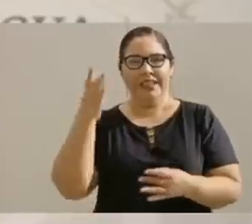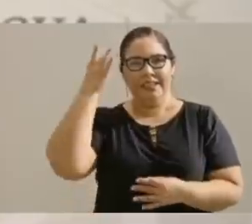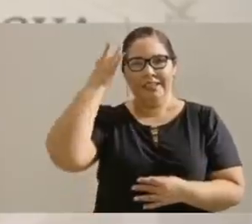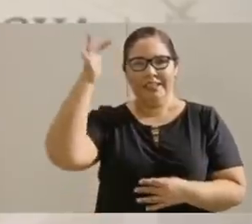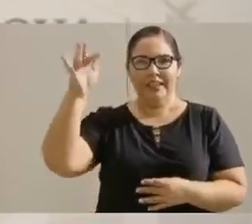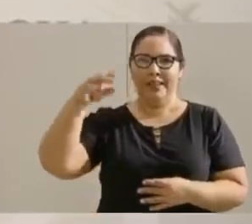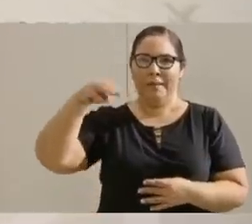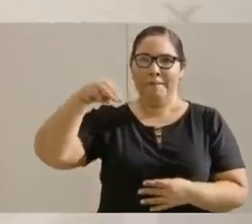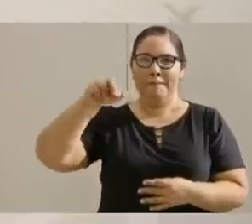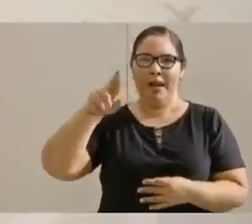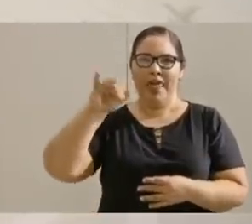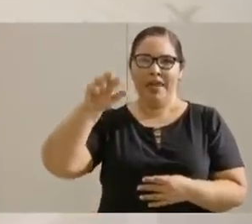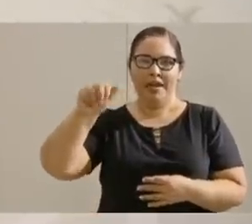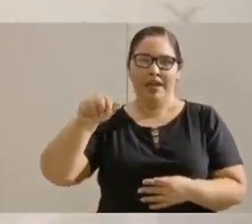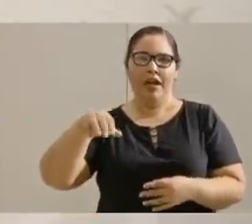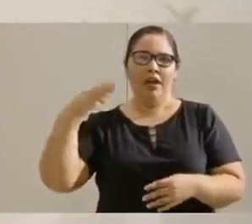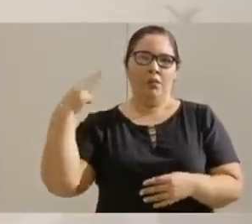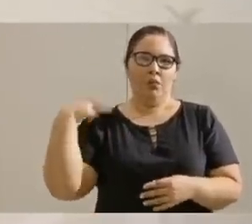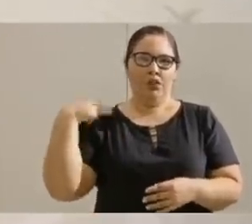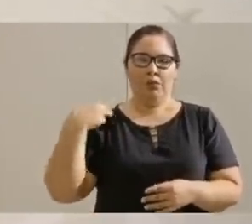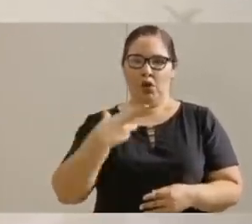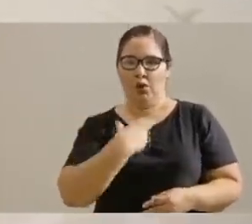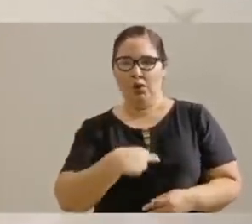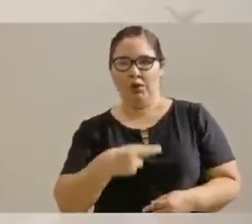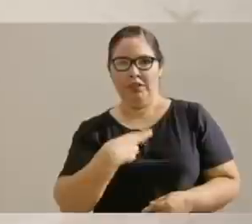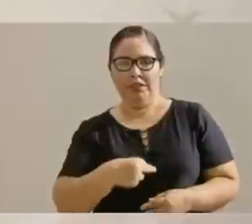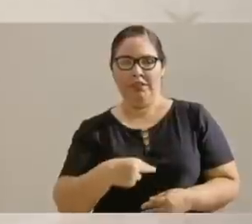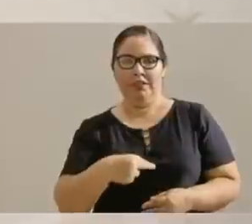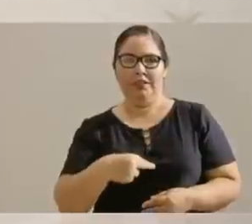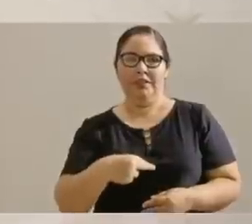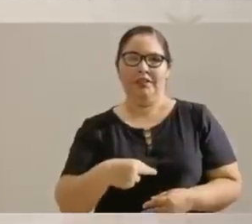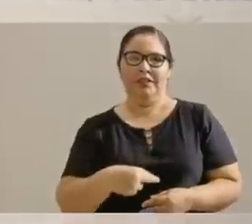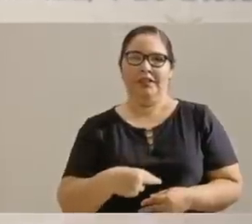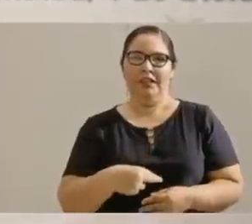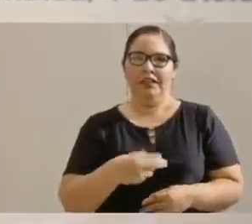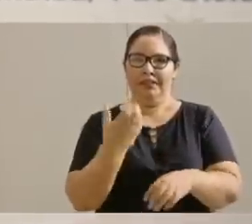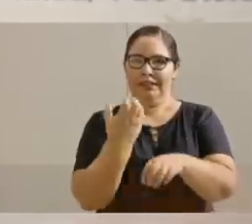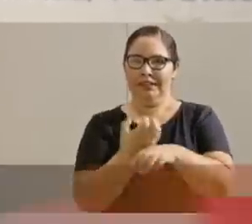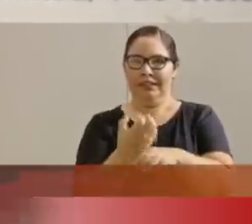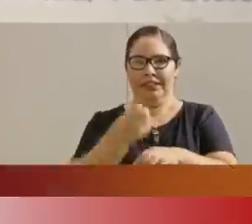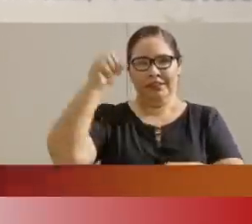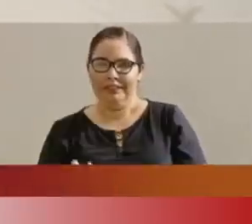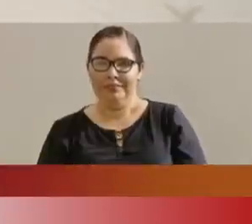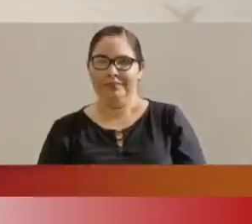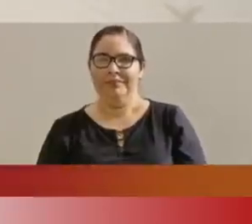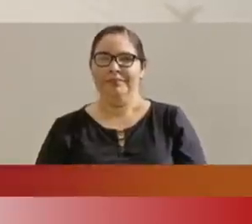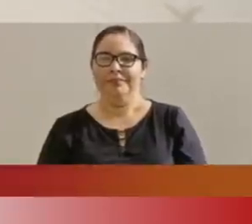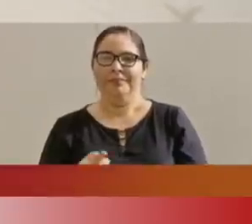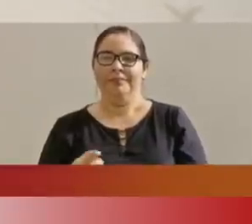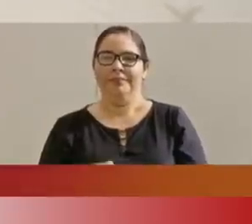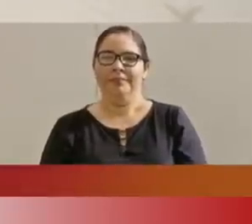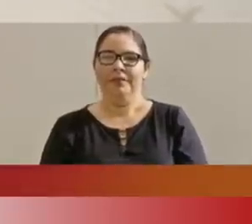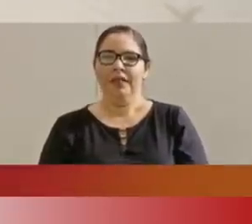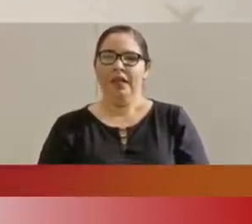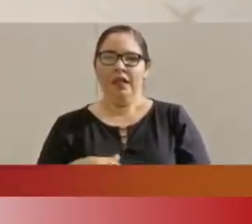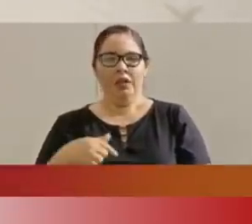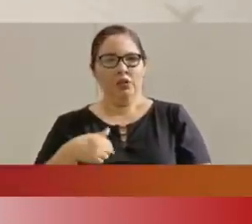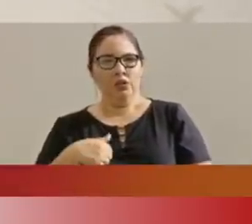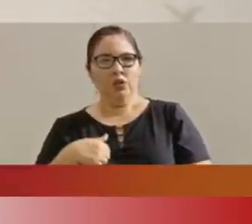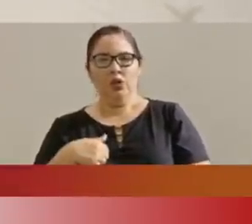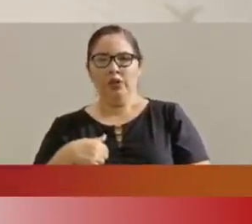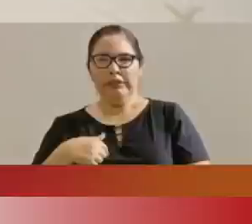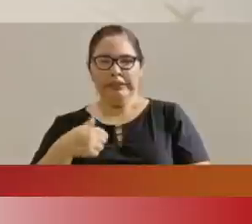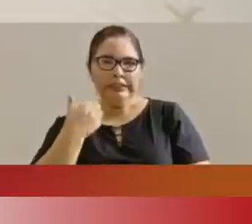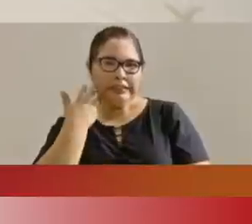María, del municipio del Rosario, del estado de Sinaloa, tenía yo mucho